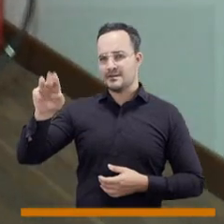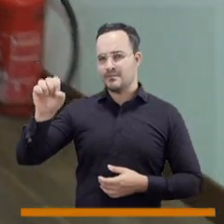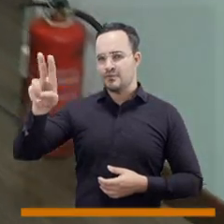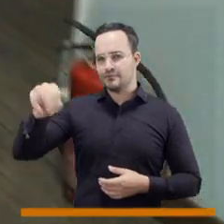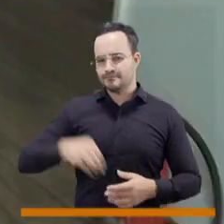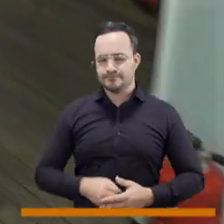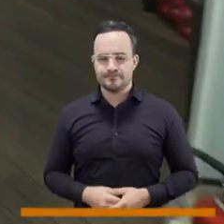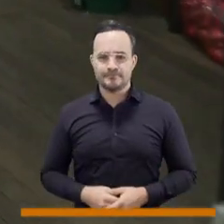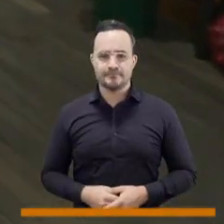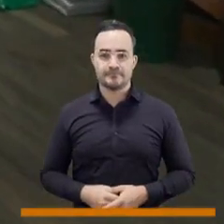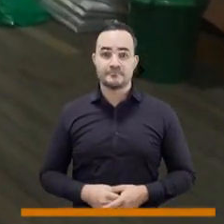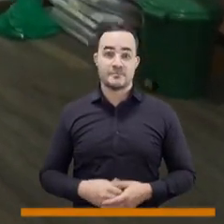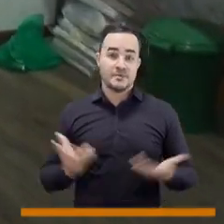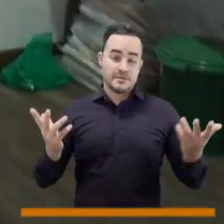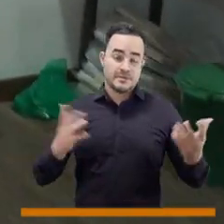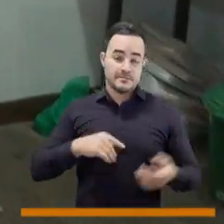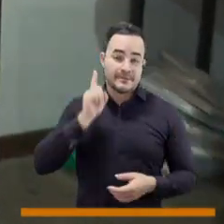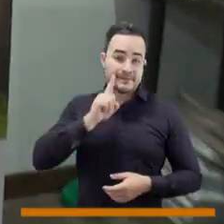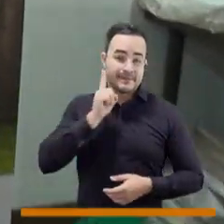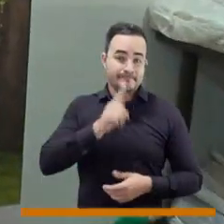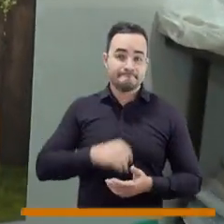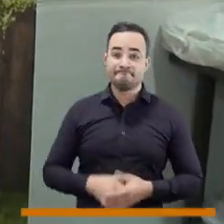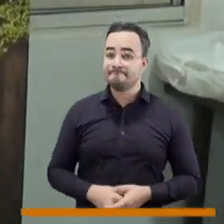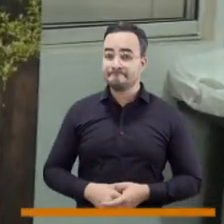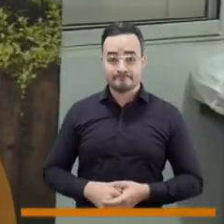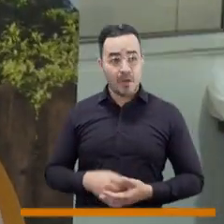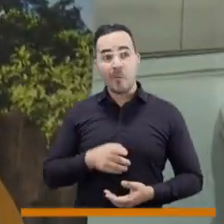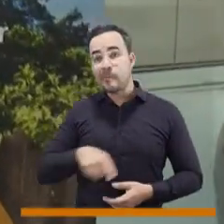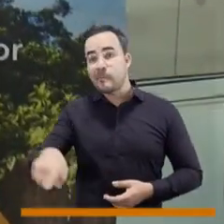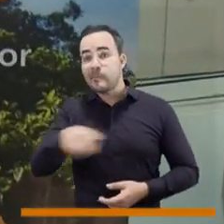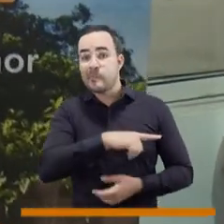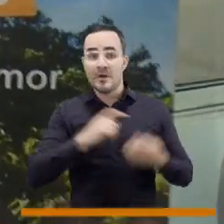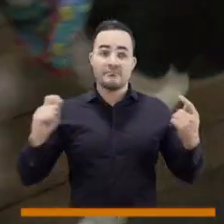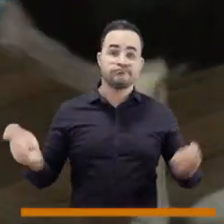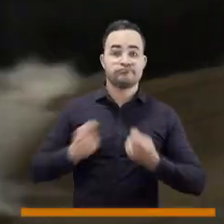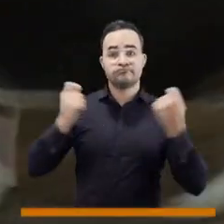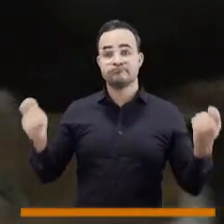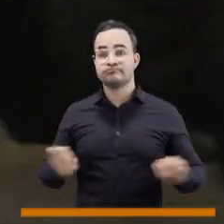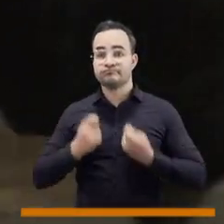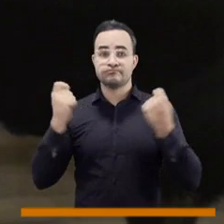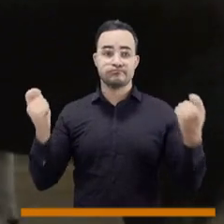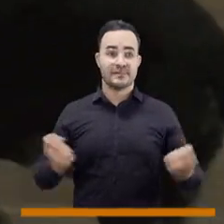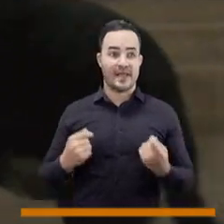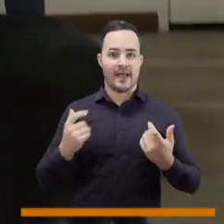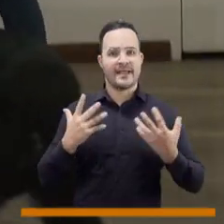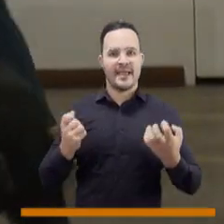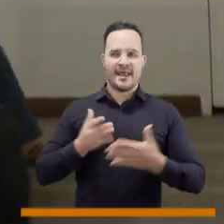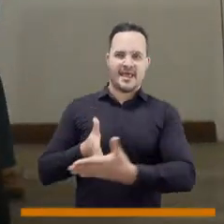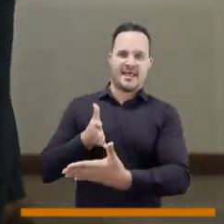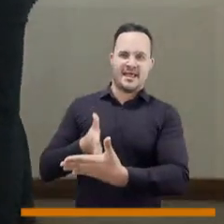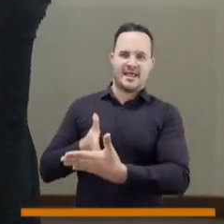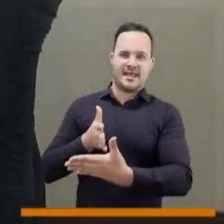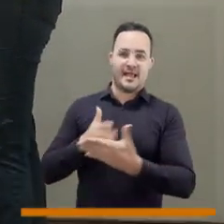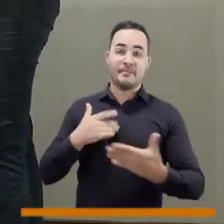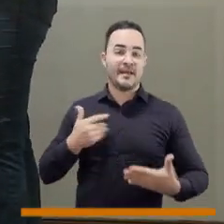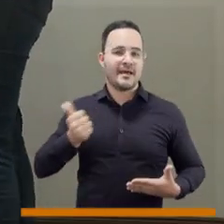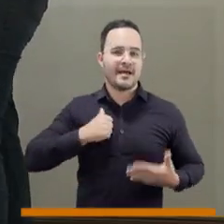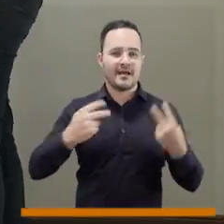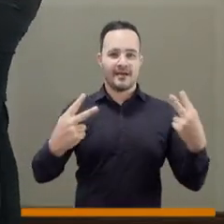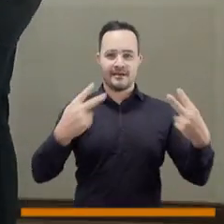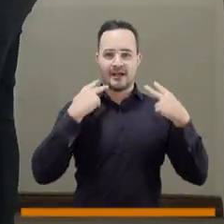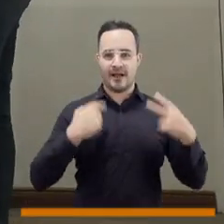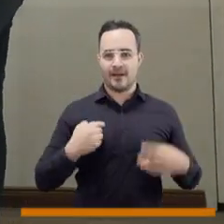Jiménez Lara. Es mentira, pero en este año electoral hay mucho oportunismo político y aparecen personajes no solo